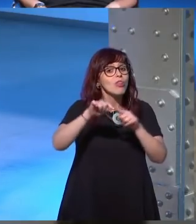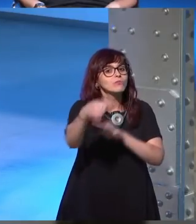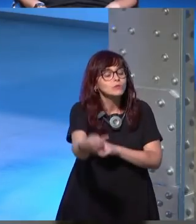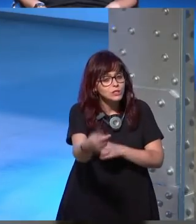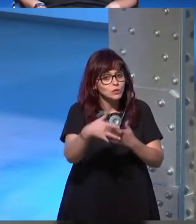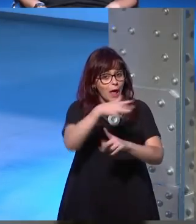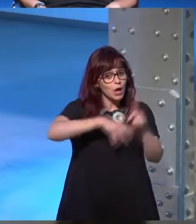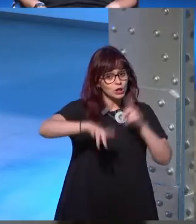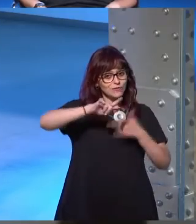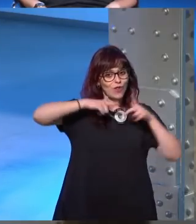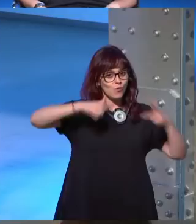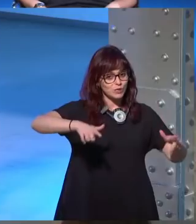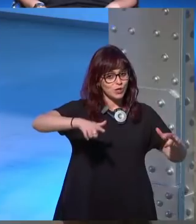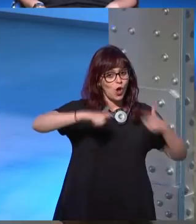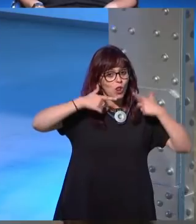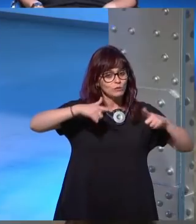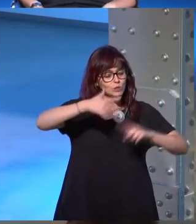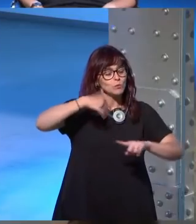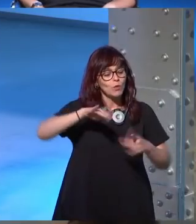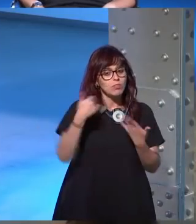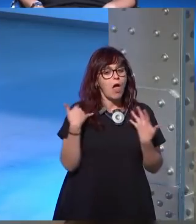contexto lingüístico fuera el habitual?